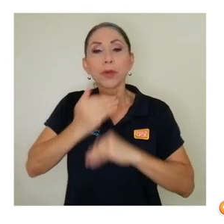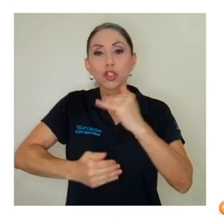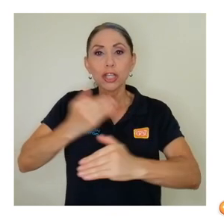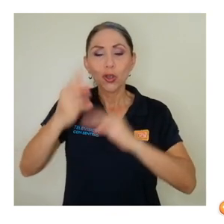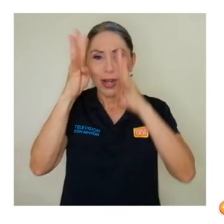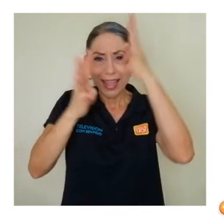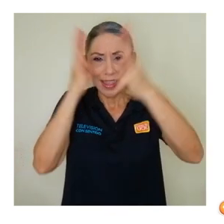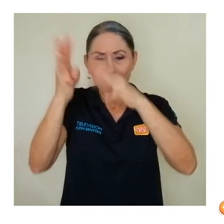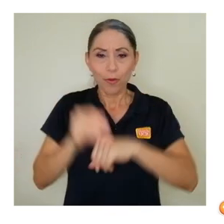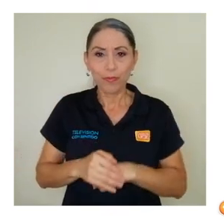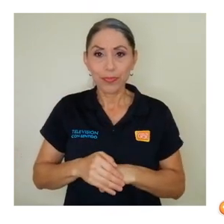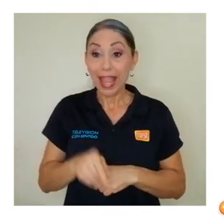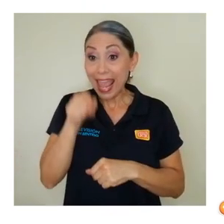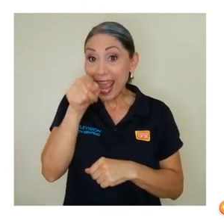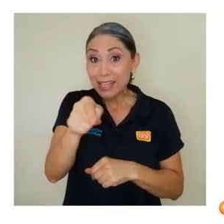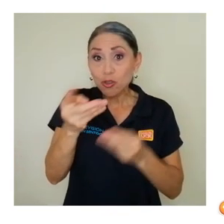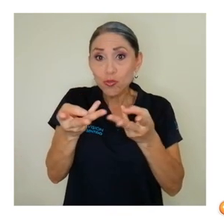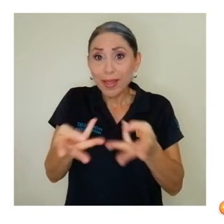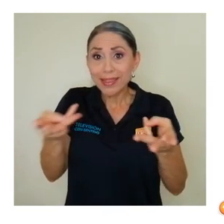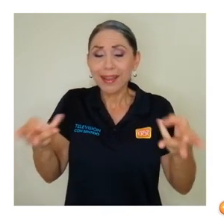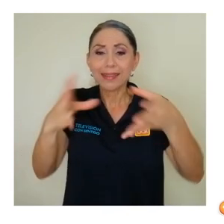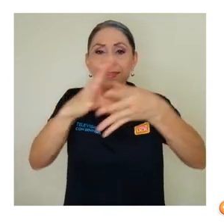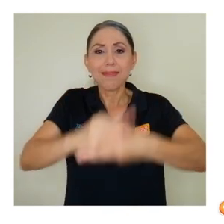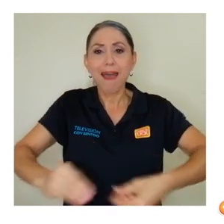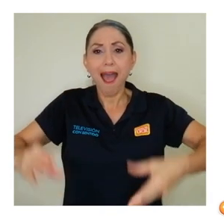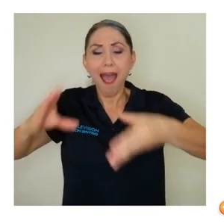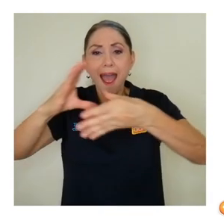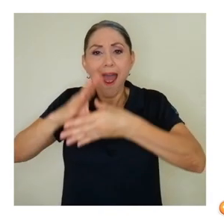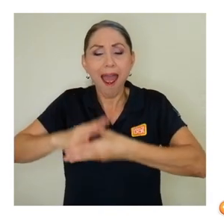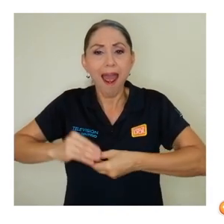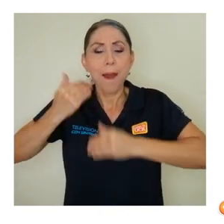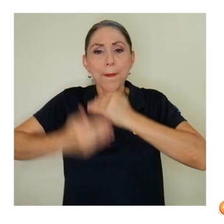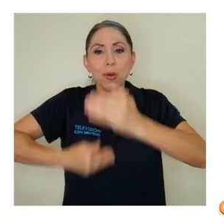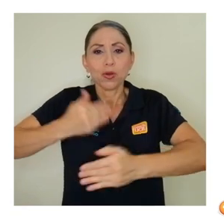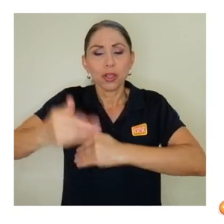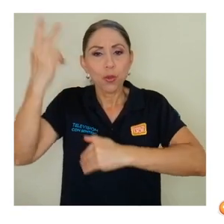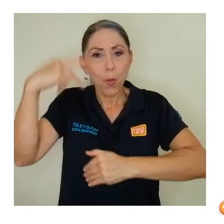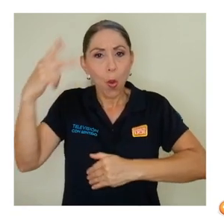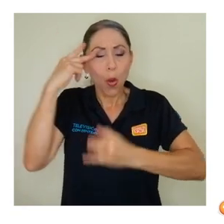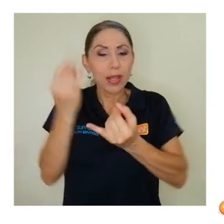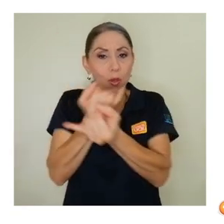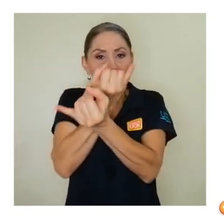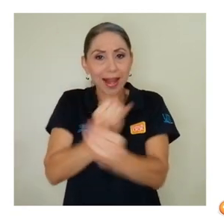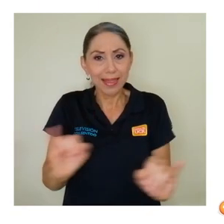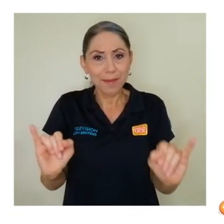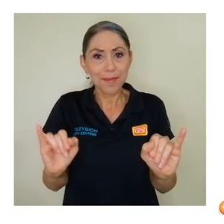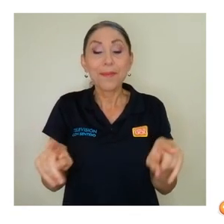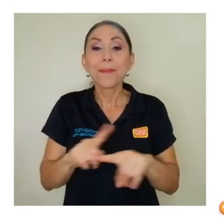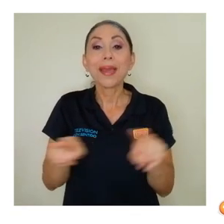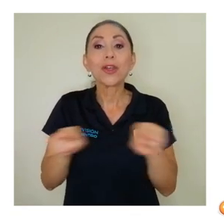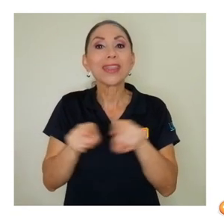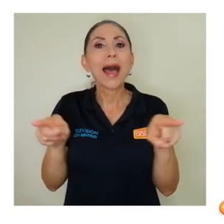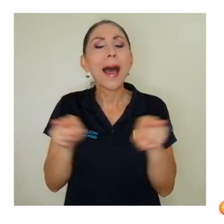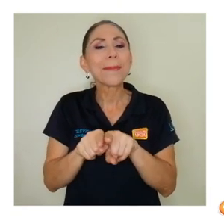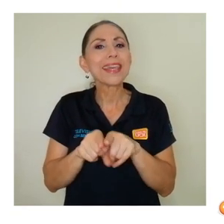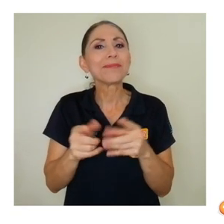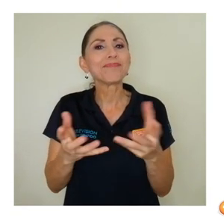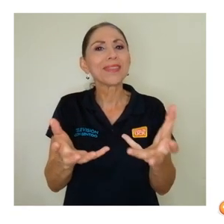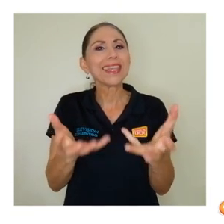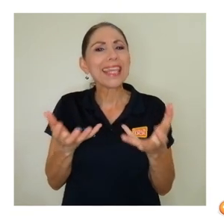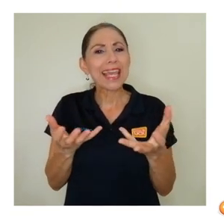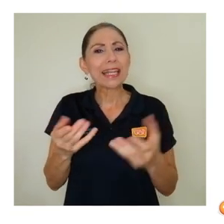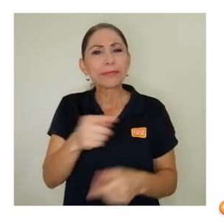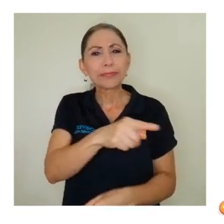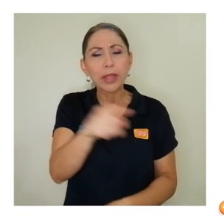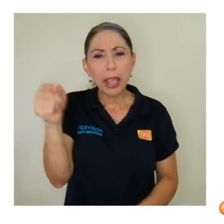Son contenidos que narran parte del proceso político de la independencia, pero que también intentan